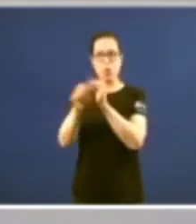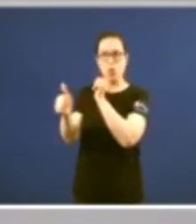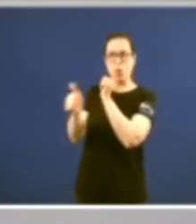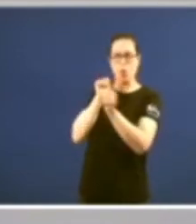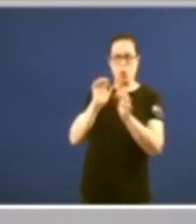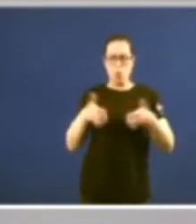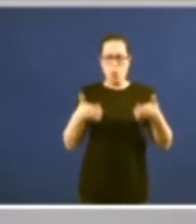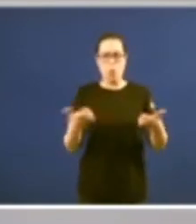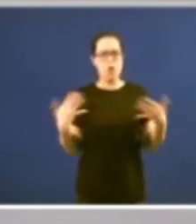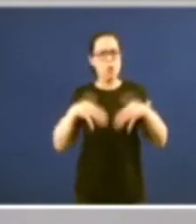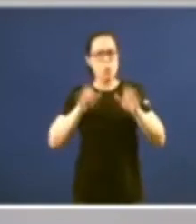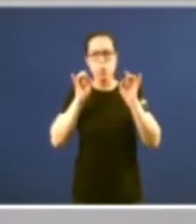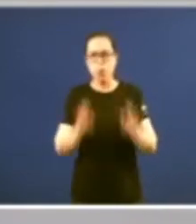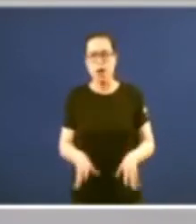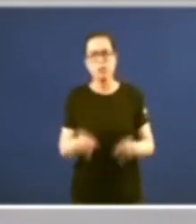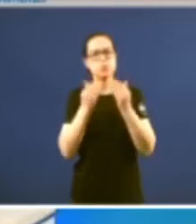muchísimas gracias a todos